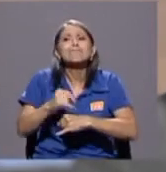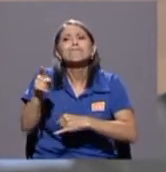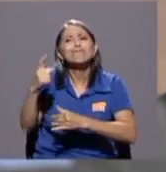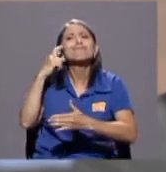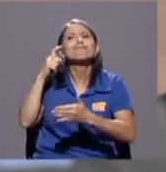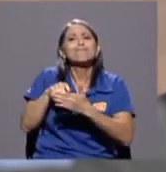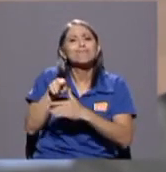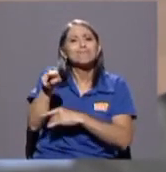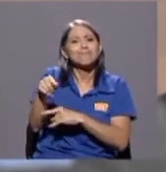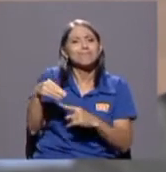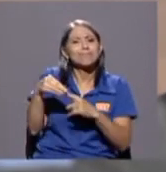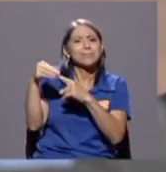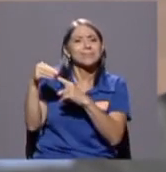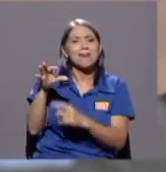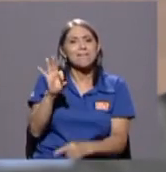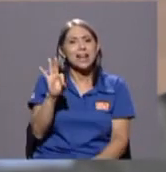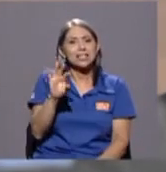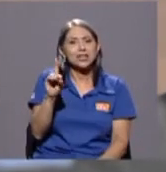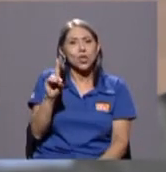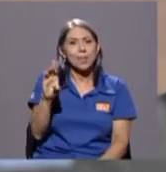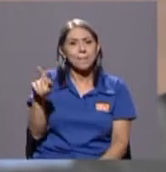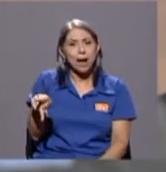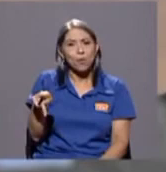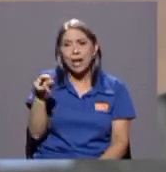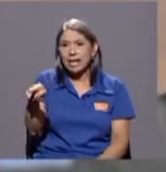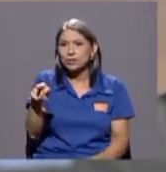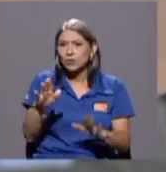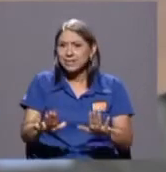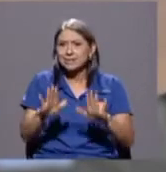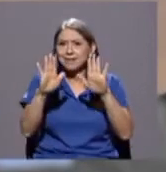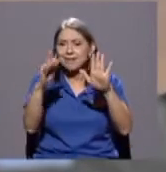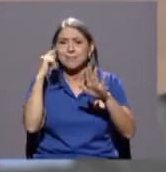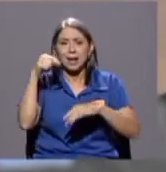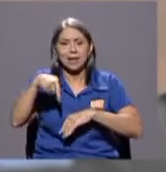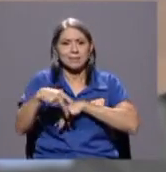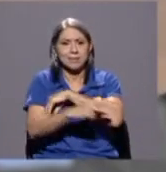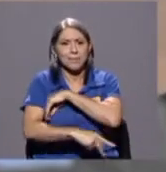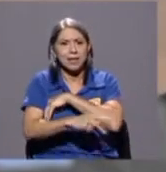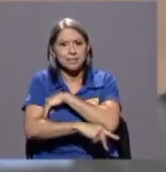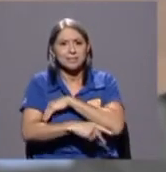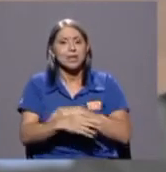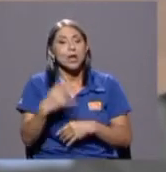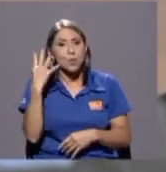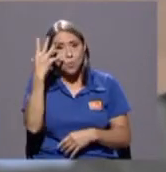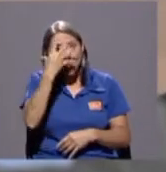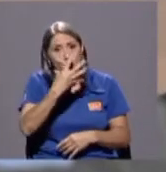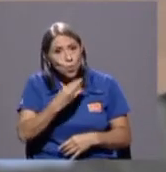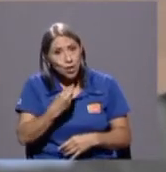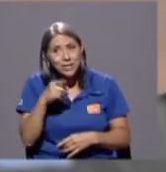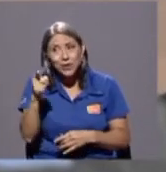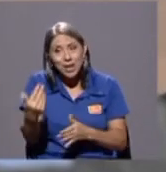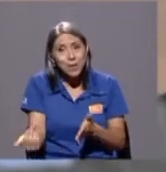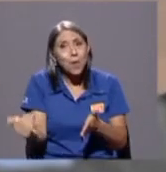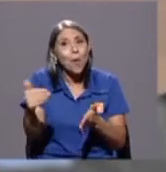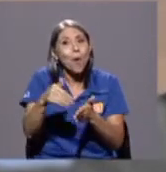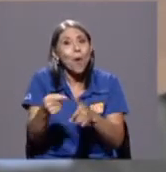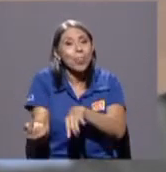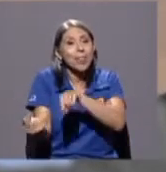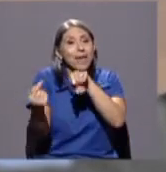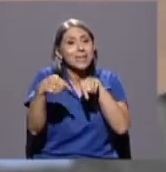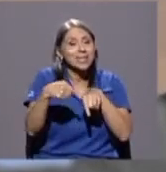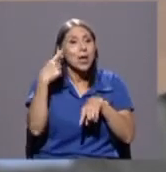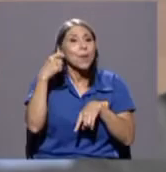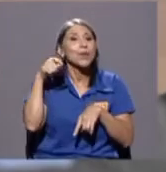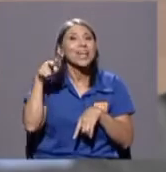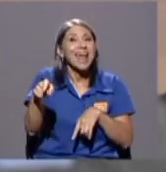una cosa enorme para este país así que sí fue muy bonito recibirlo de vuelta pero porque era un general que